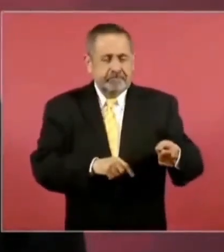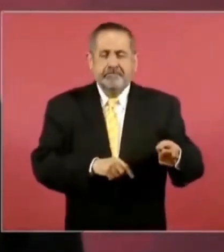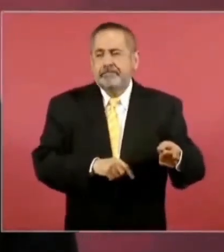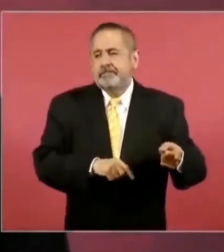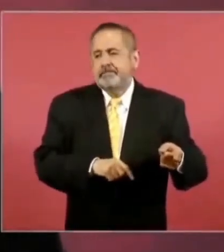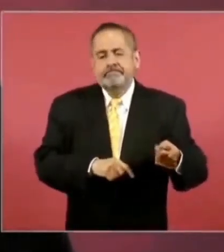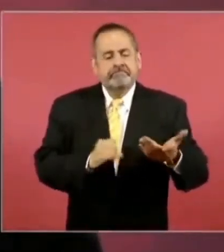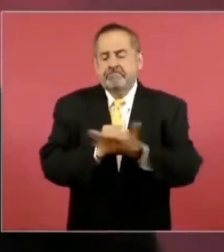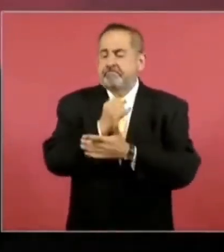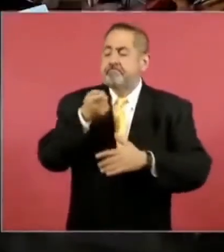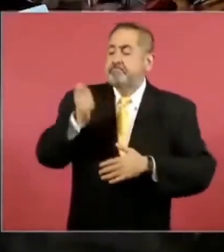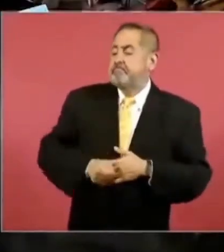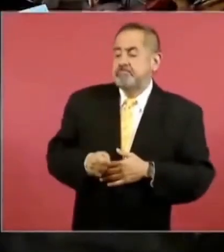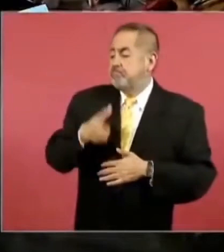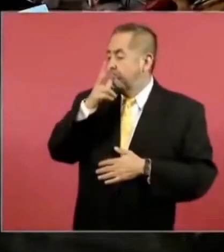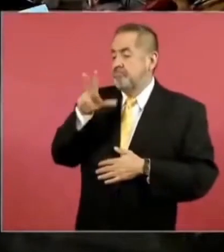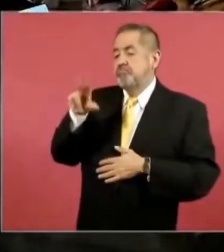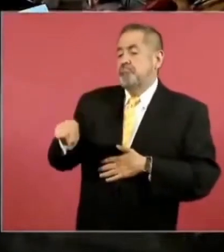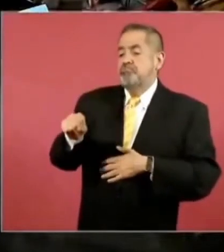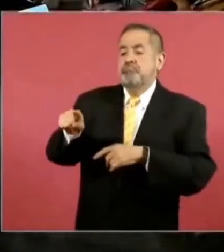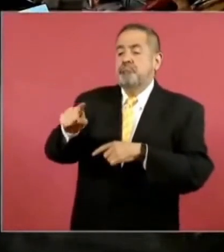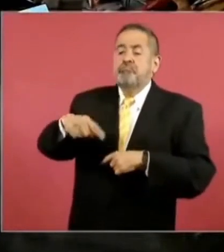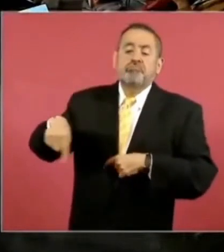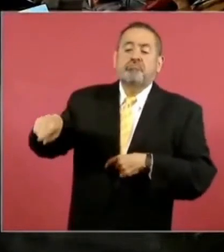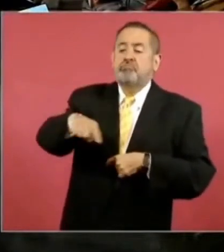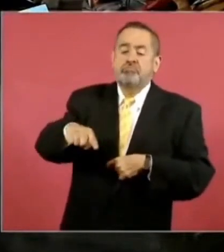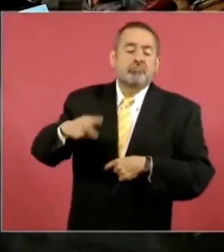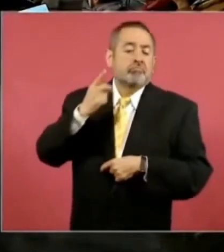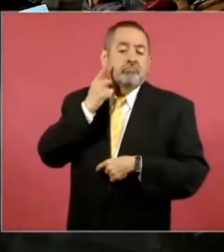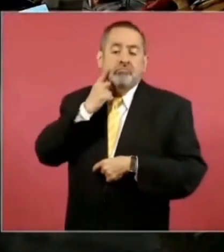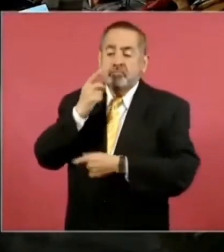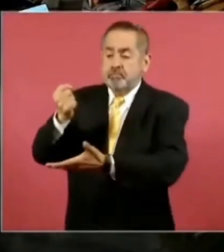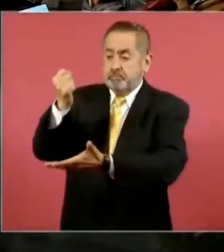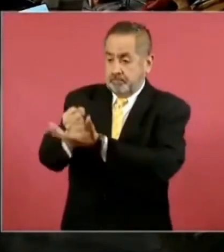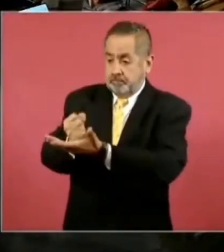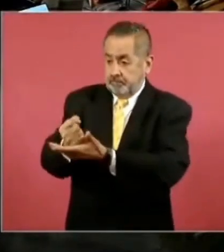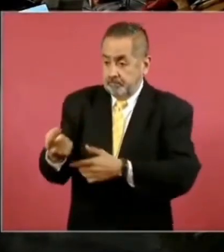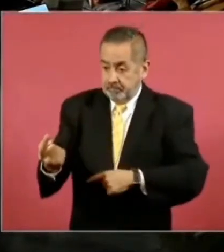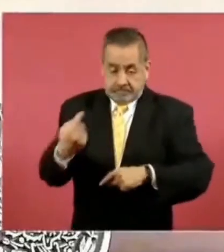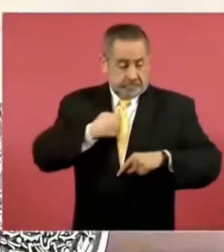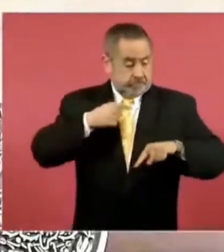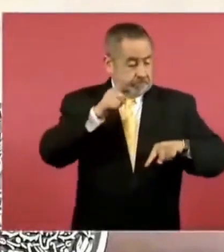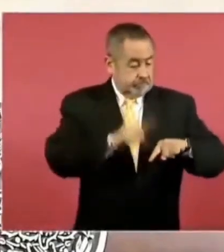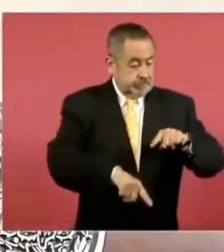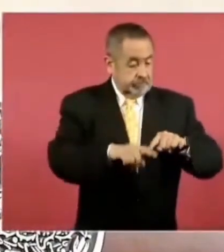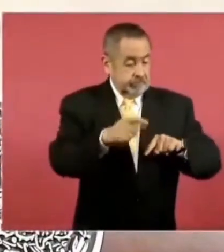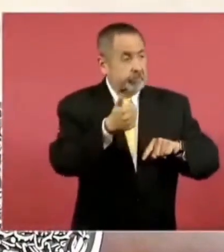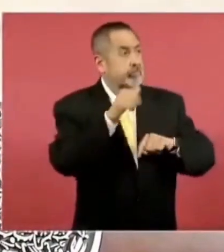que es improcedente lo que hizo el poder legislativo